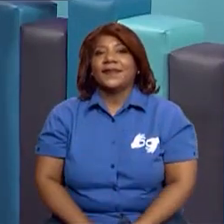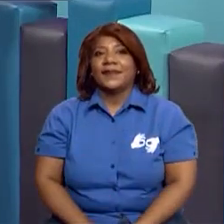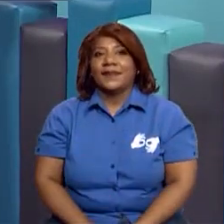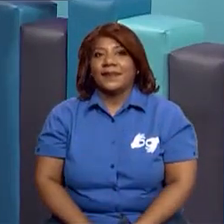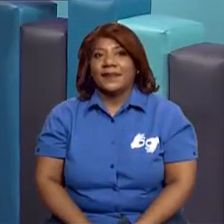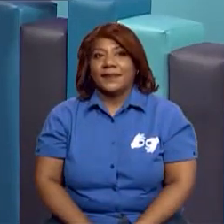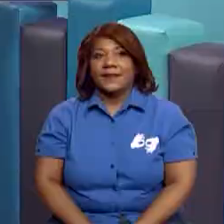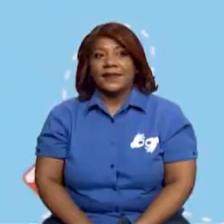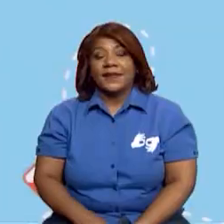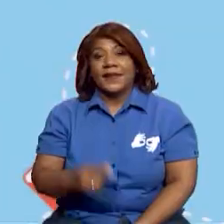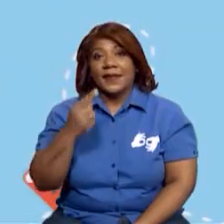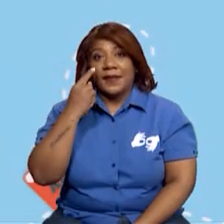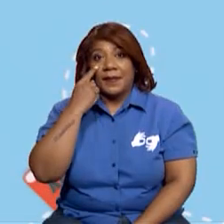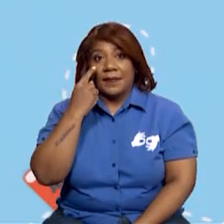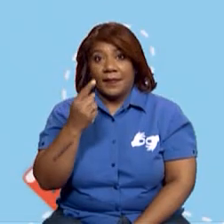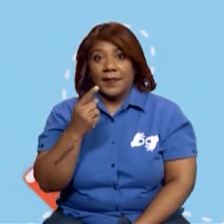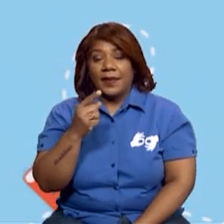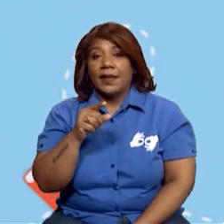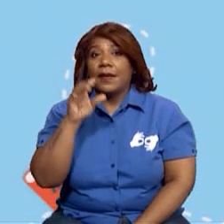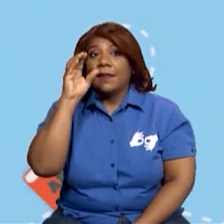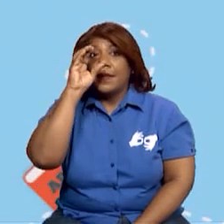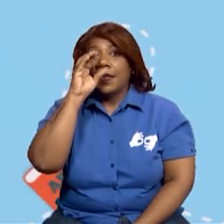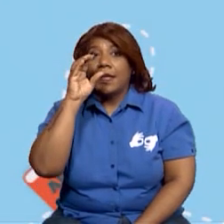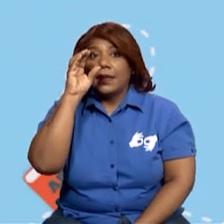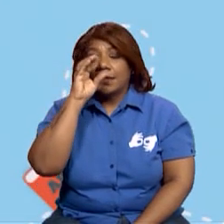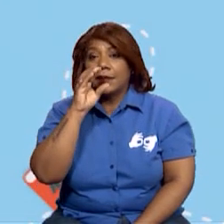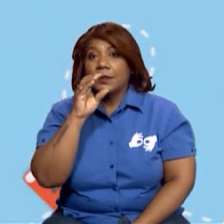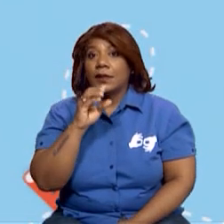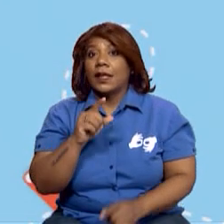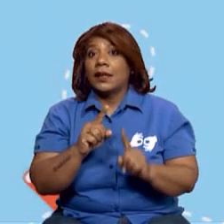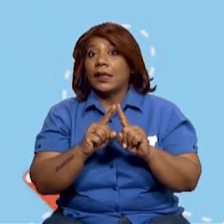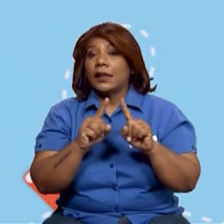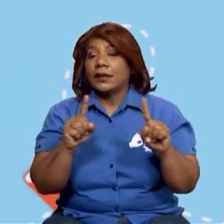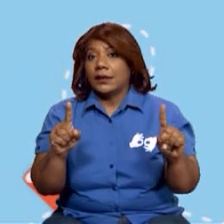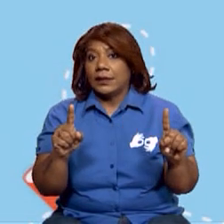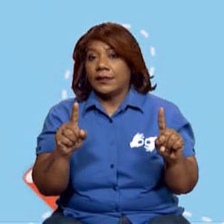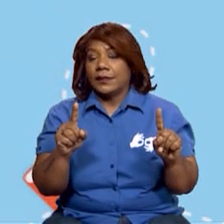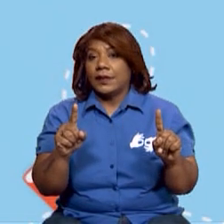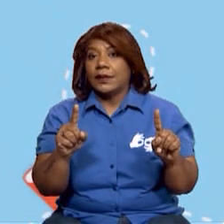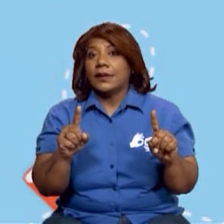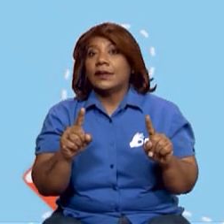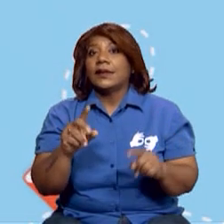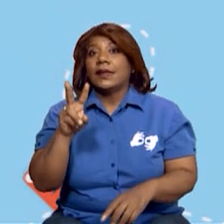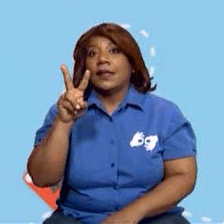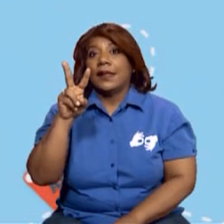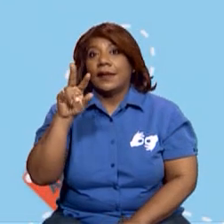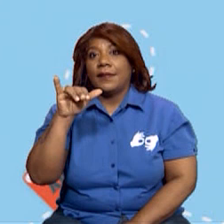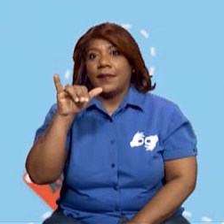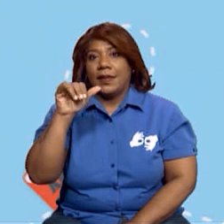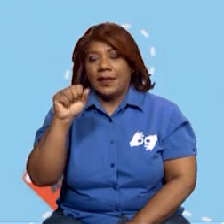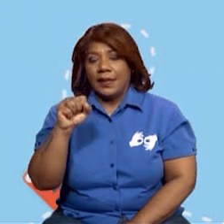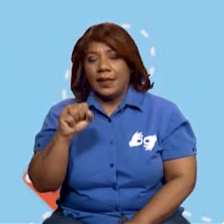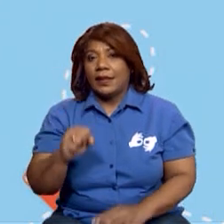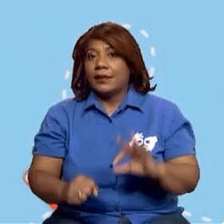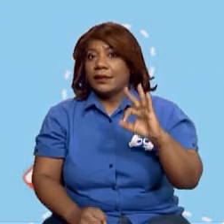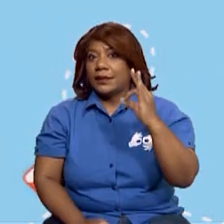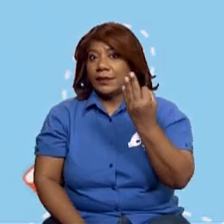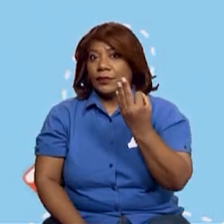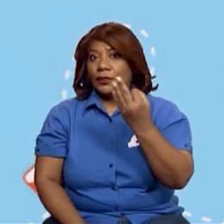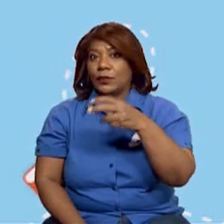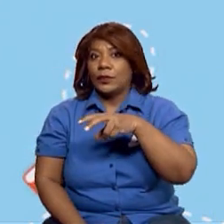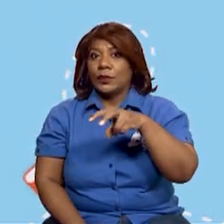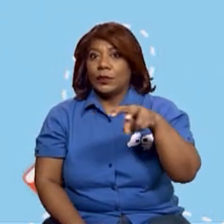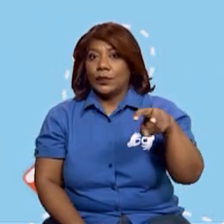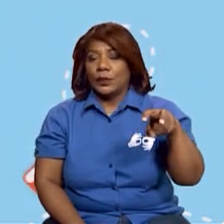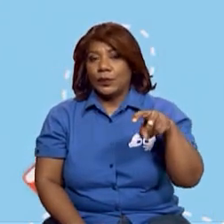Vas a ver, vas a identificar los diferentes tipos de vías y medios de transporte, recordando